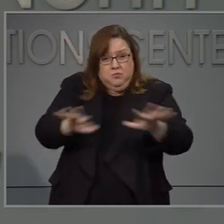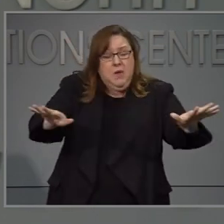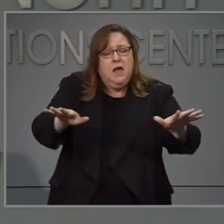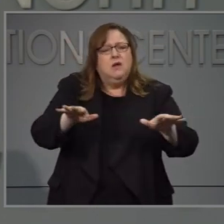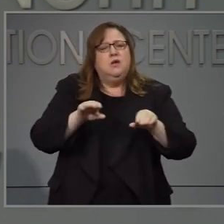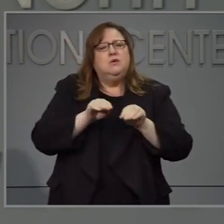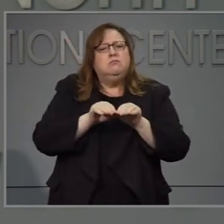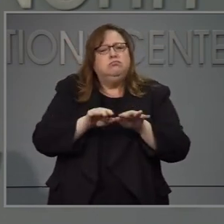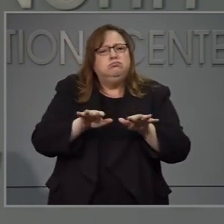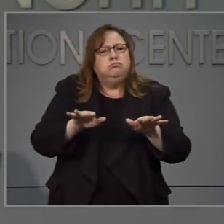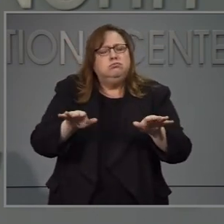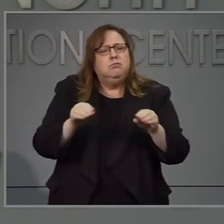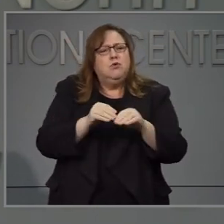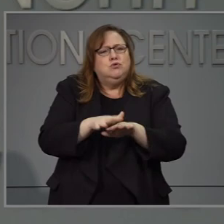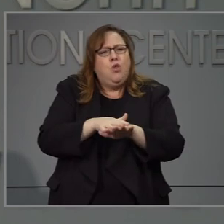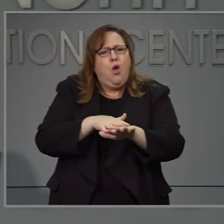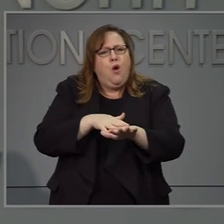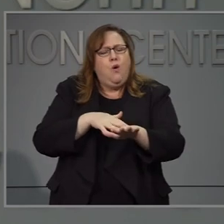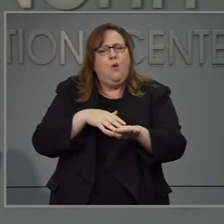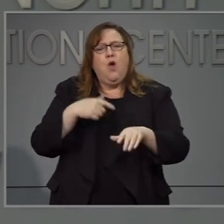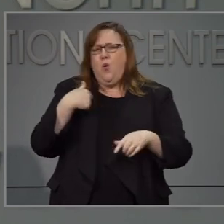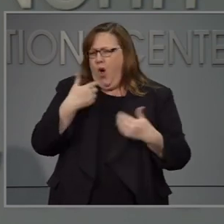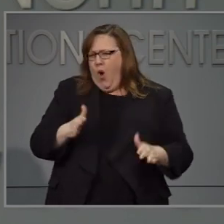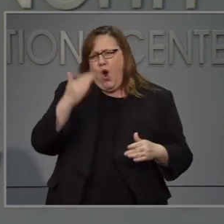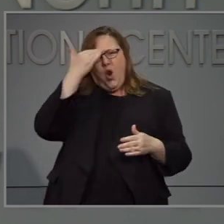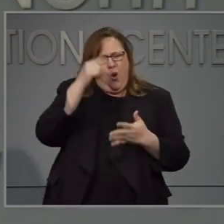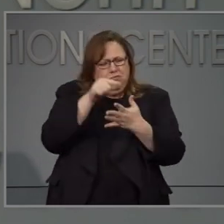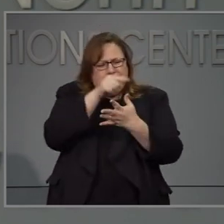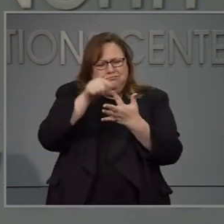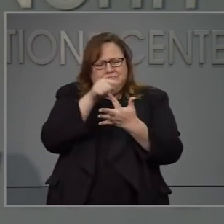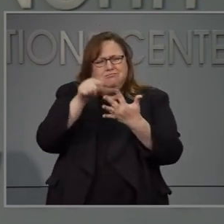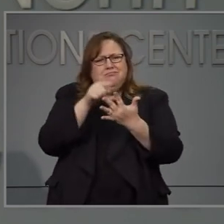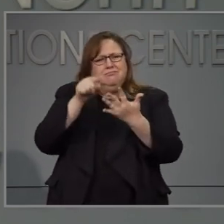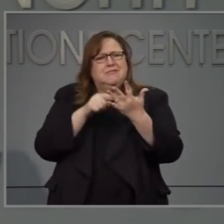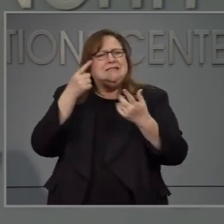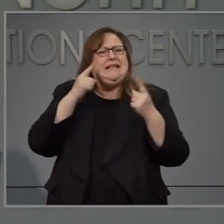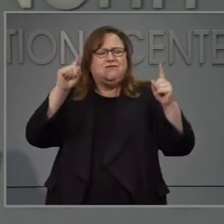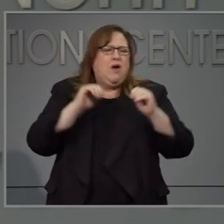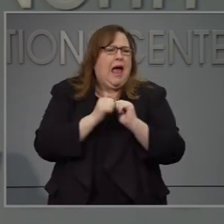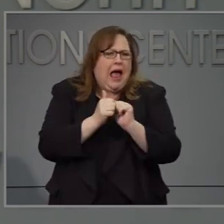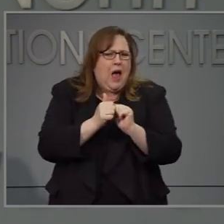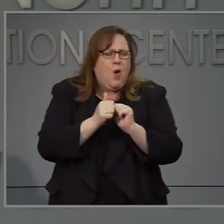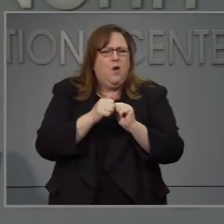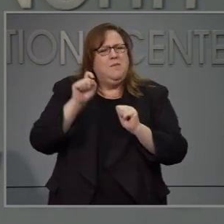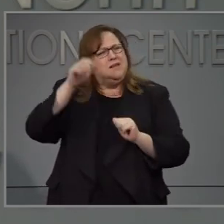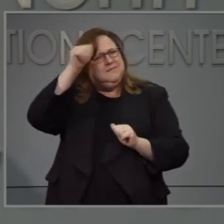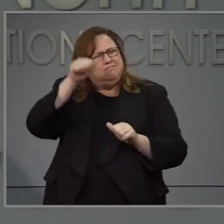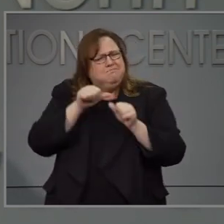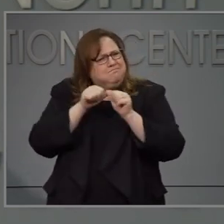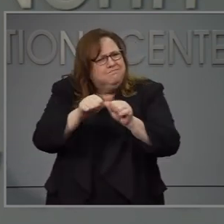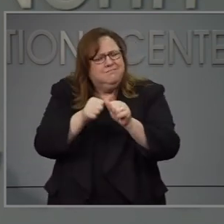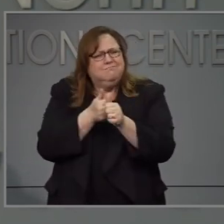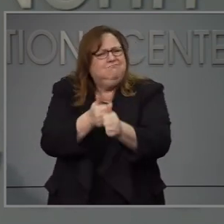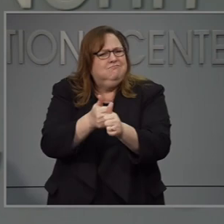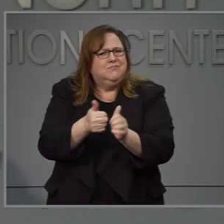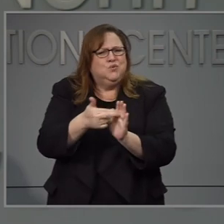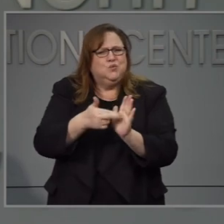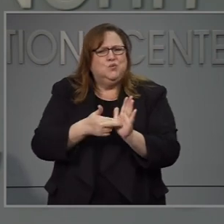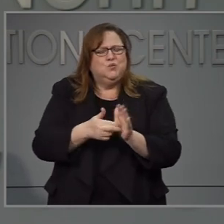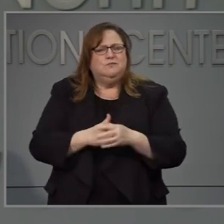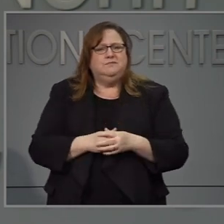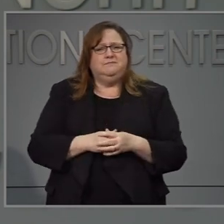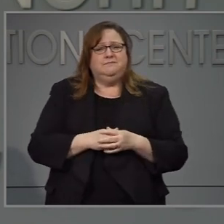animo a hacer lo que sabemos que funciona. Estar atentos y aún hoy a las cinco de la tarde,